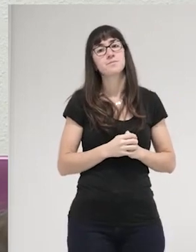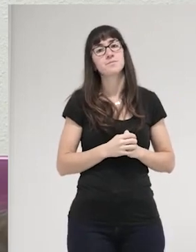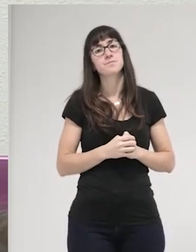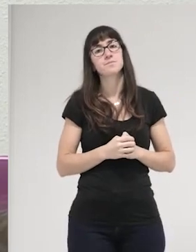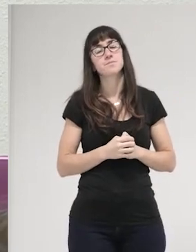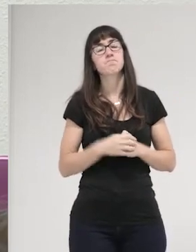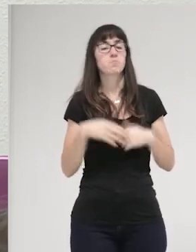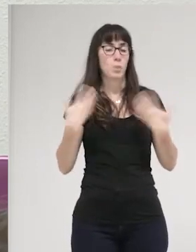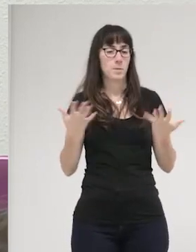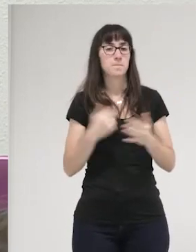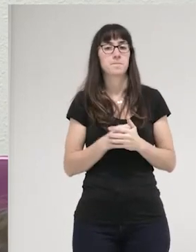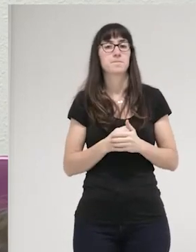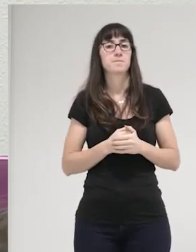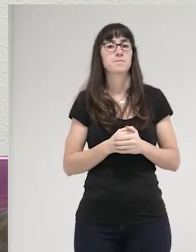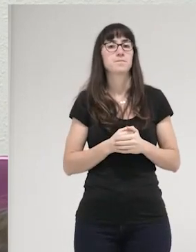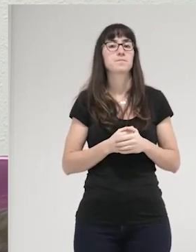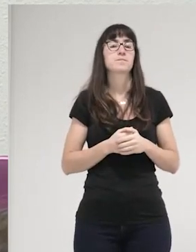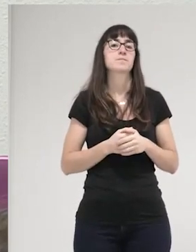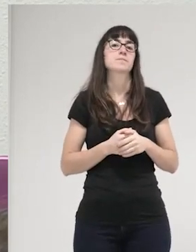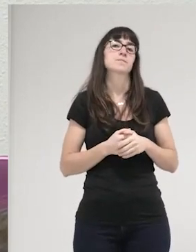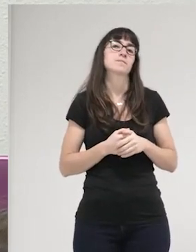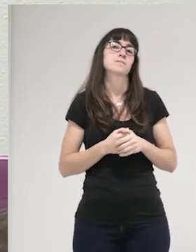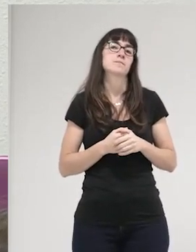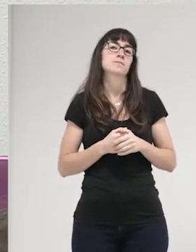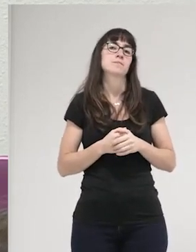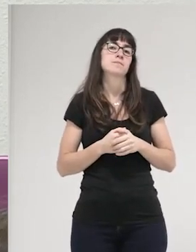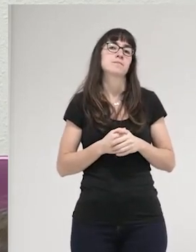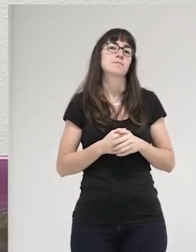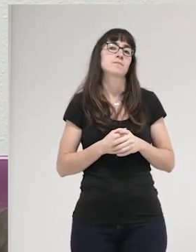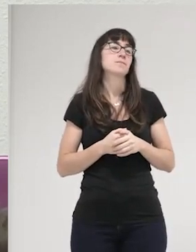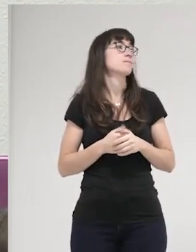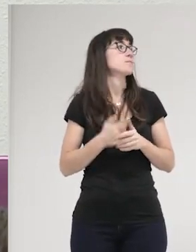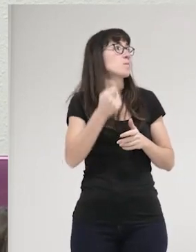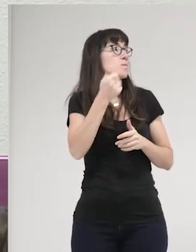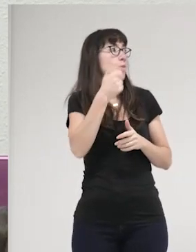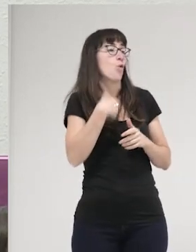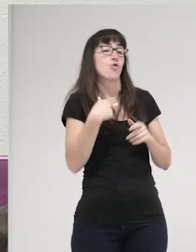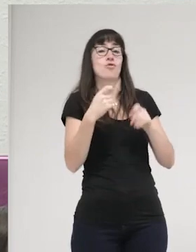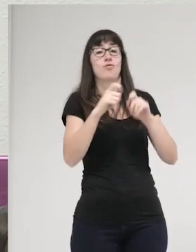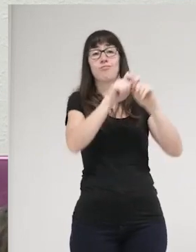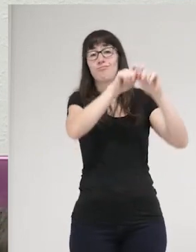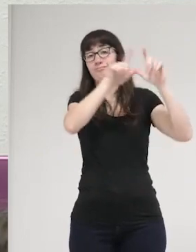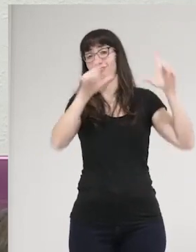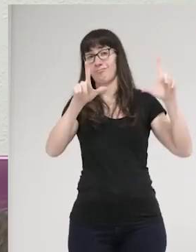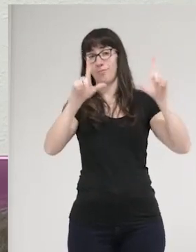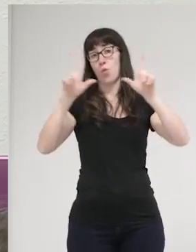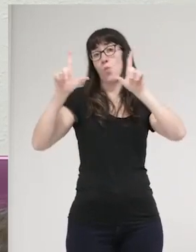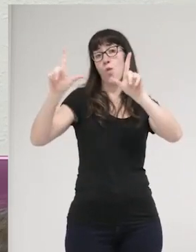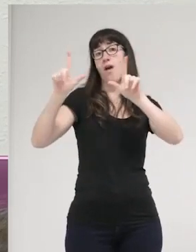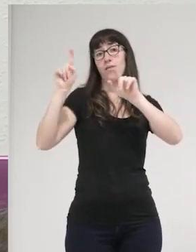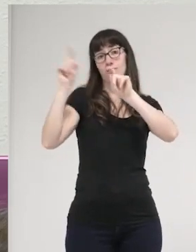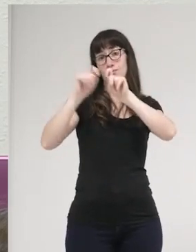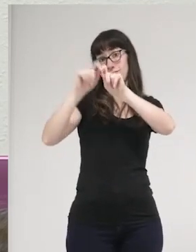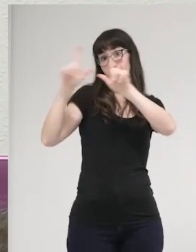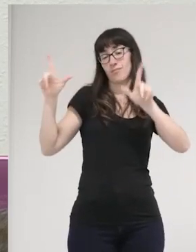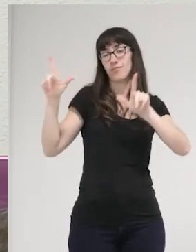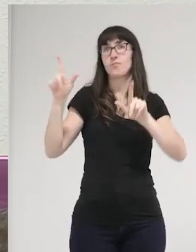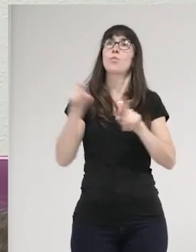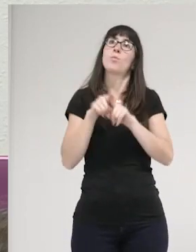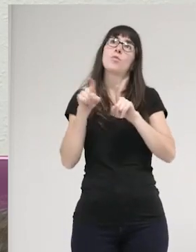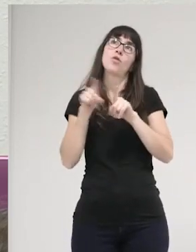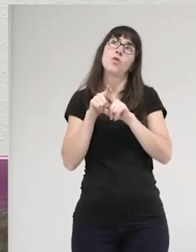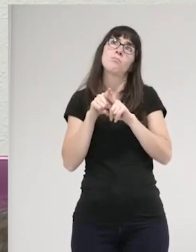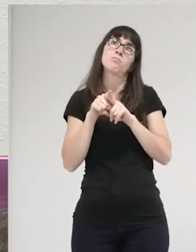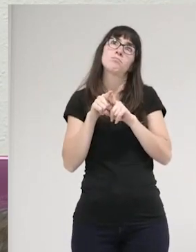bueno un poco en esta os quería poner este cuadro que me parece que bueno que sí que hace como